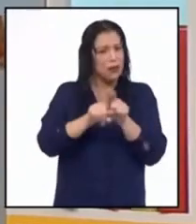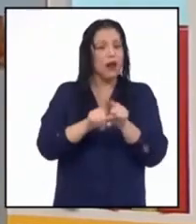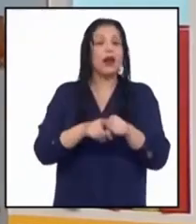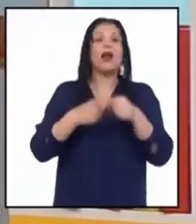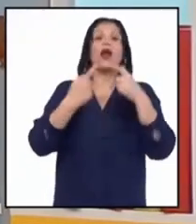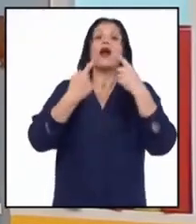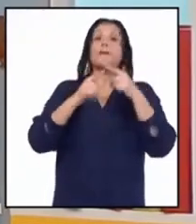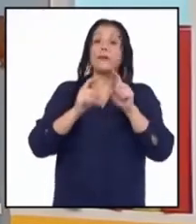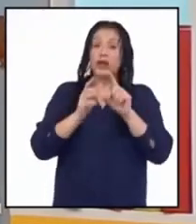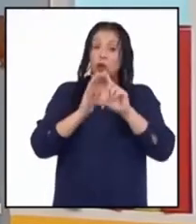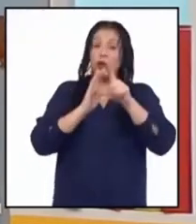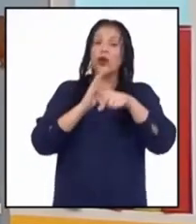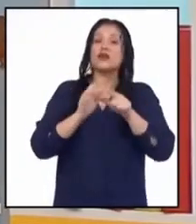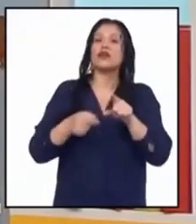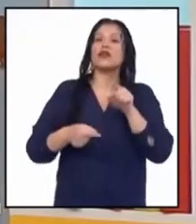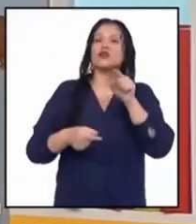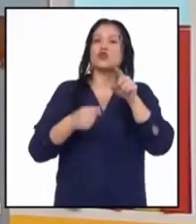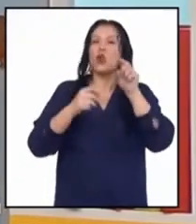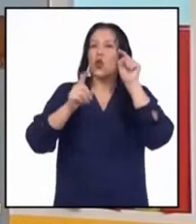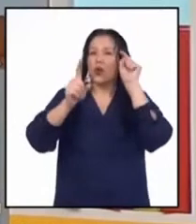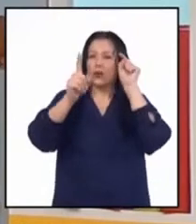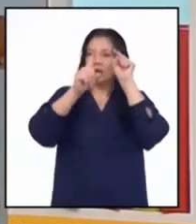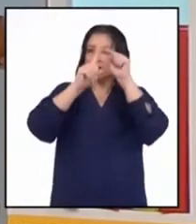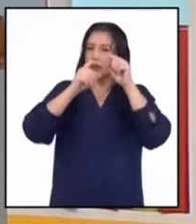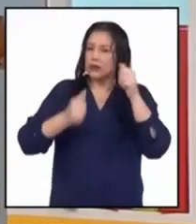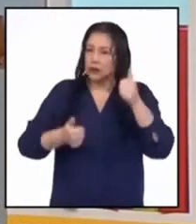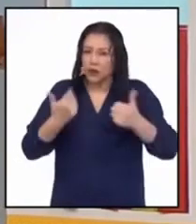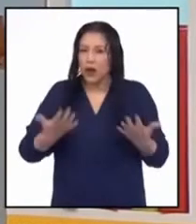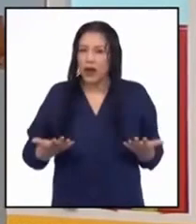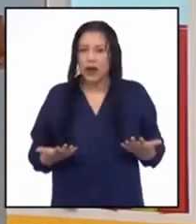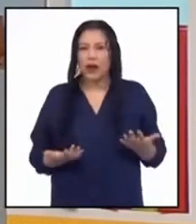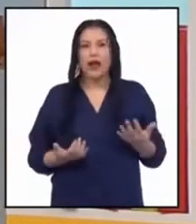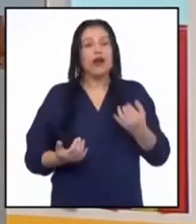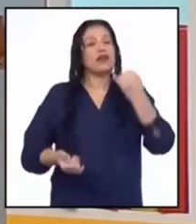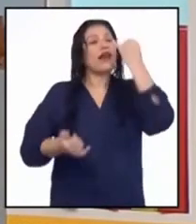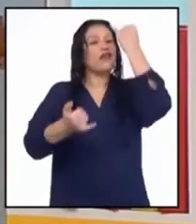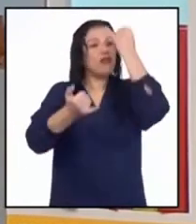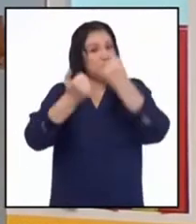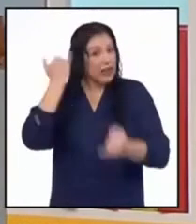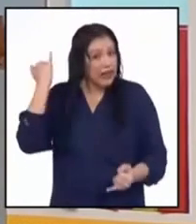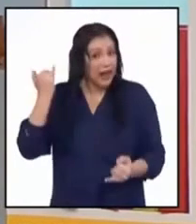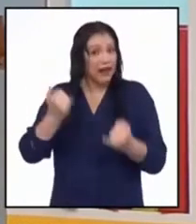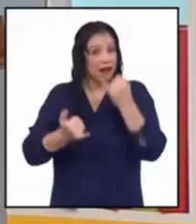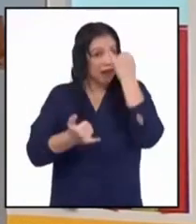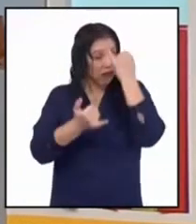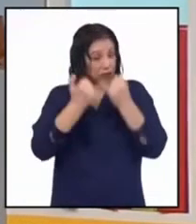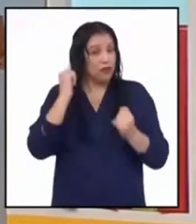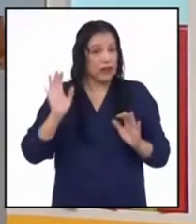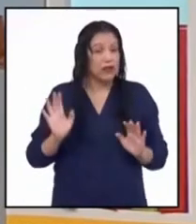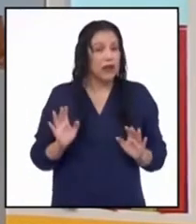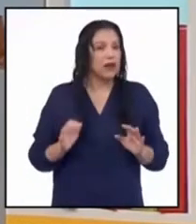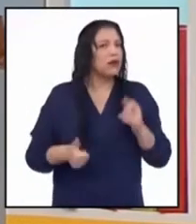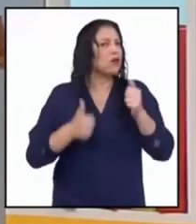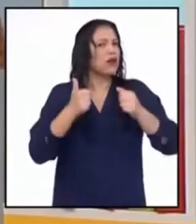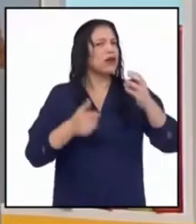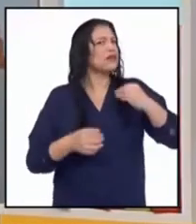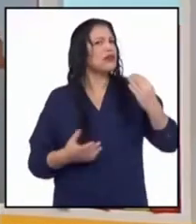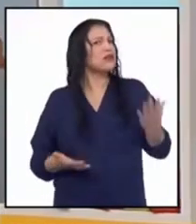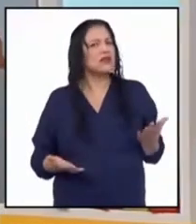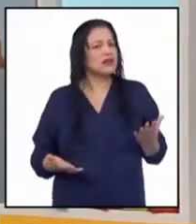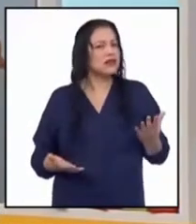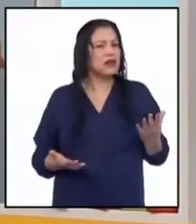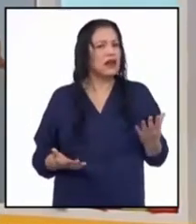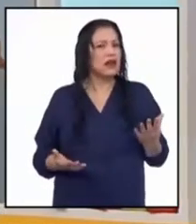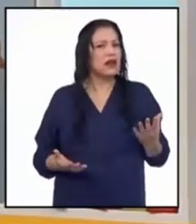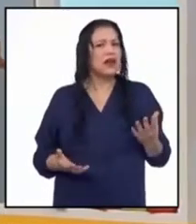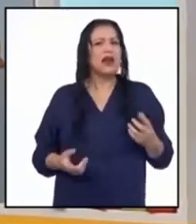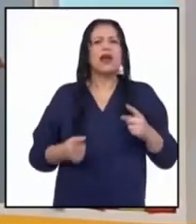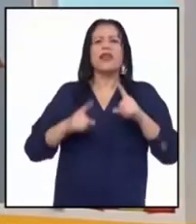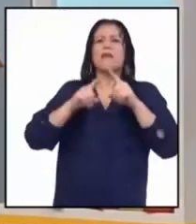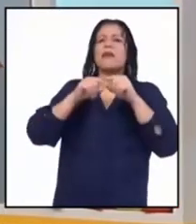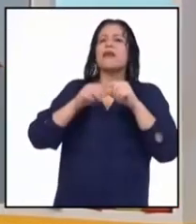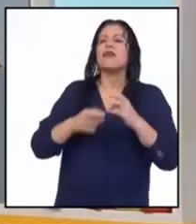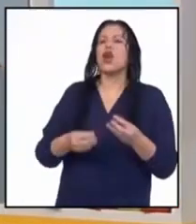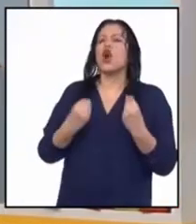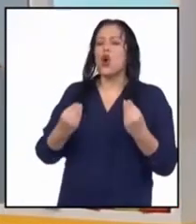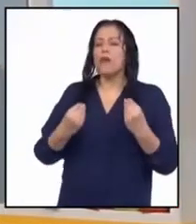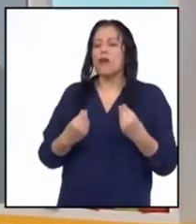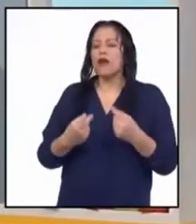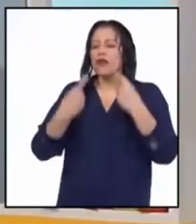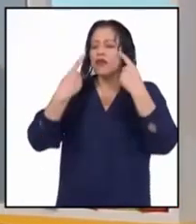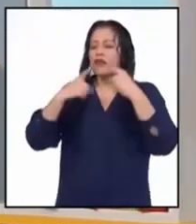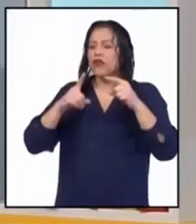pero que su fin, es decir, el final de la adolescencia, depende de la manera como las diversas